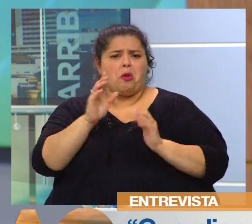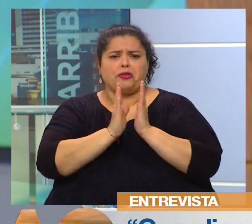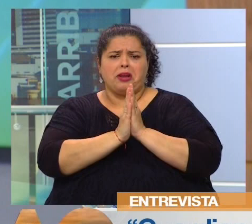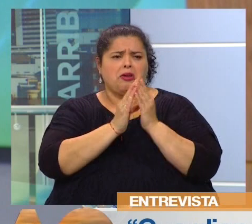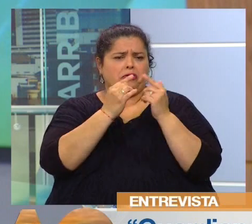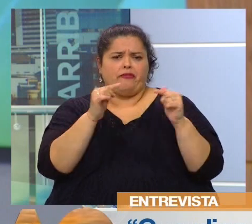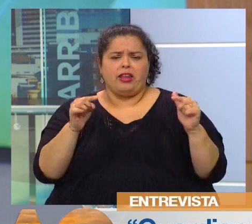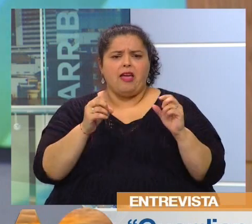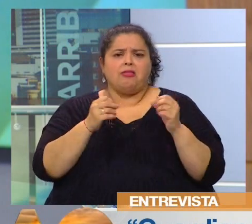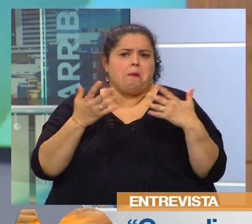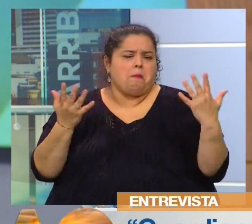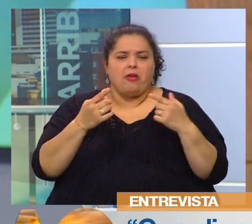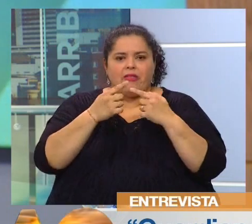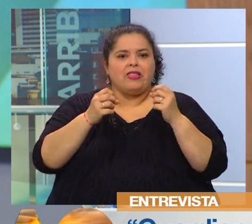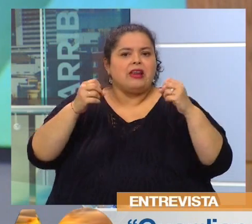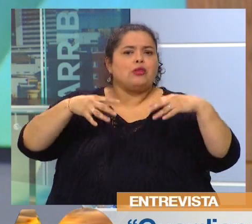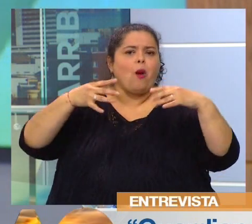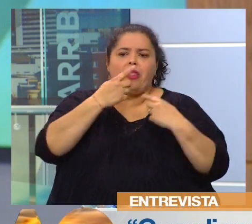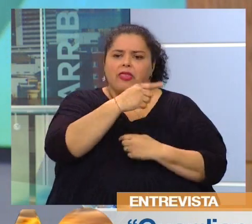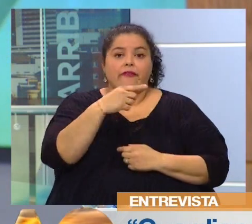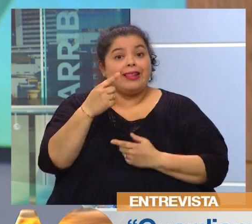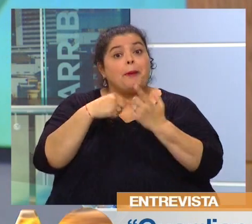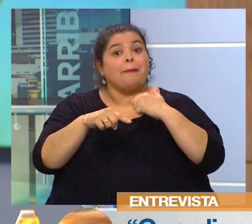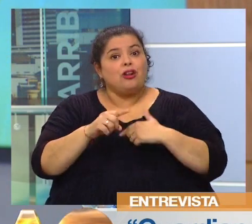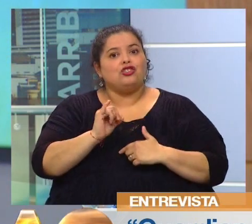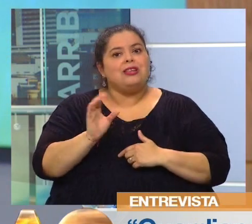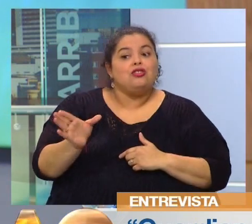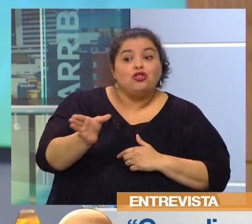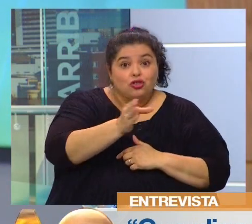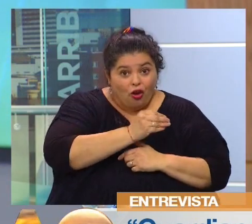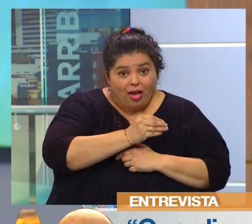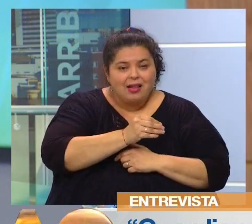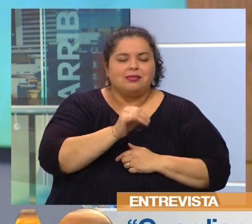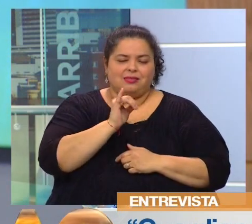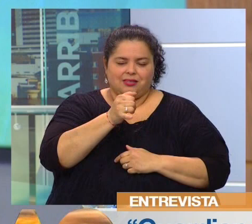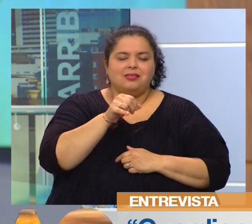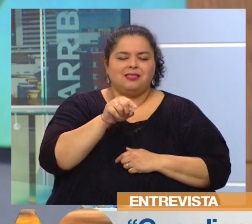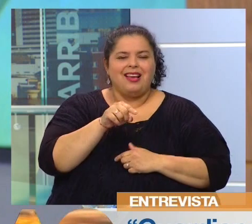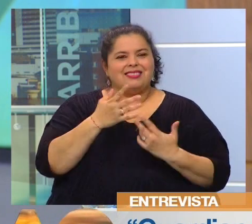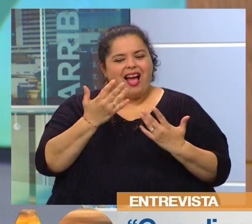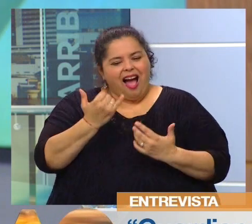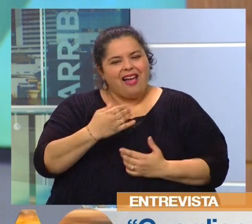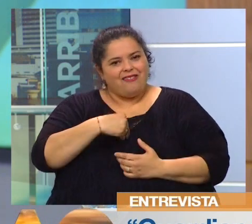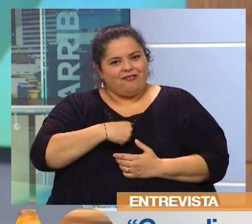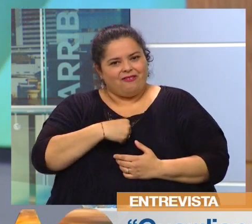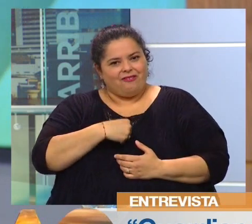rituales, pero sí le dan un espacio a eso, ¿no? Un espacio a esa fe.